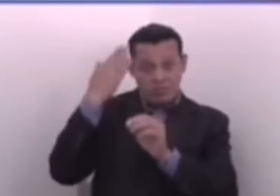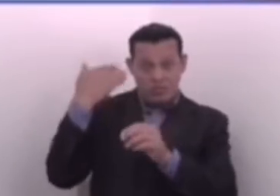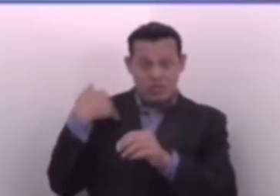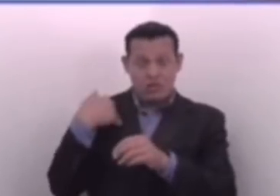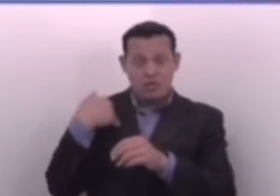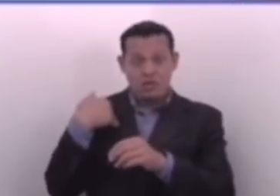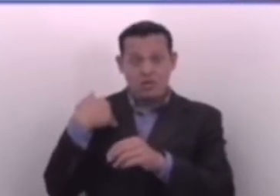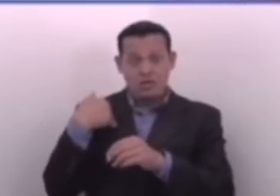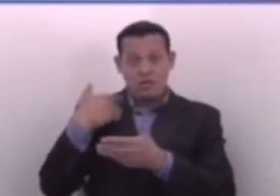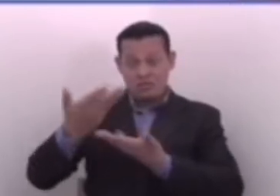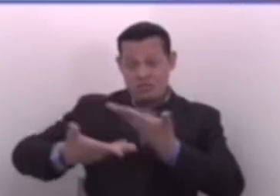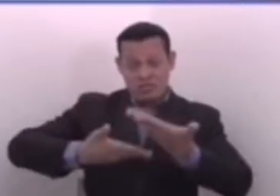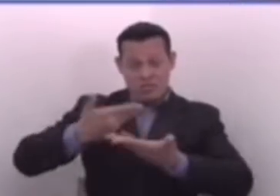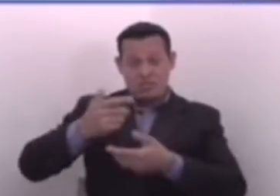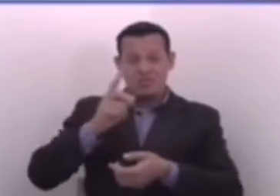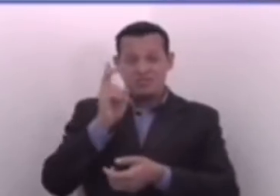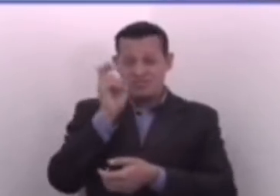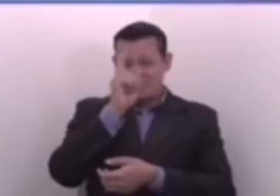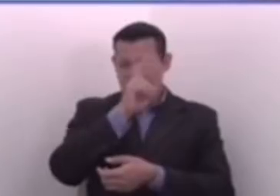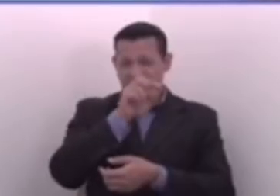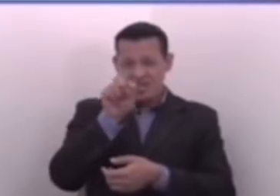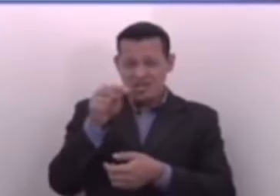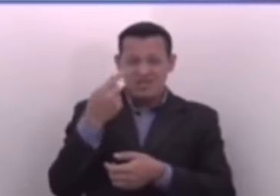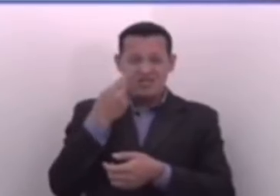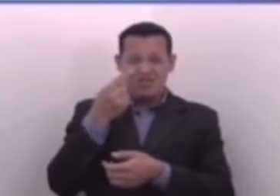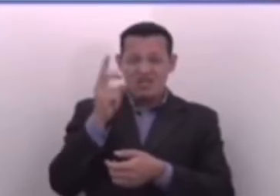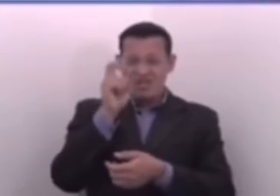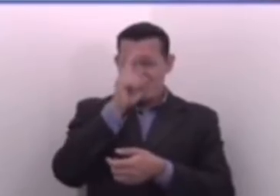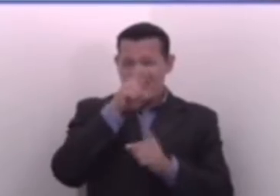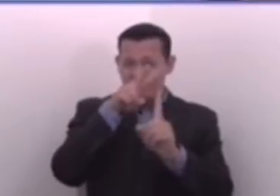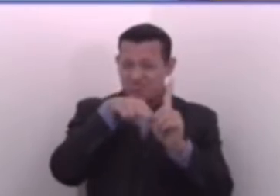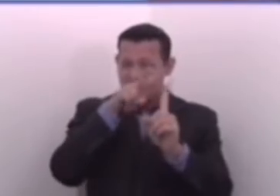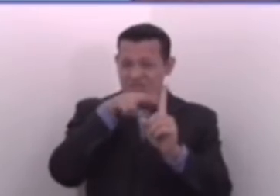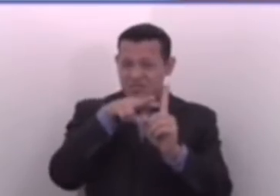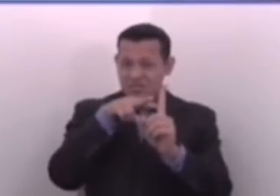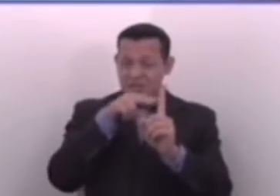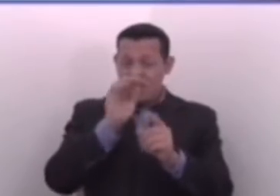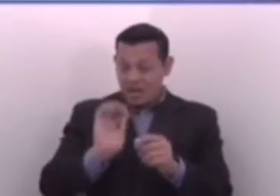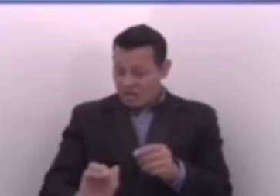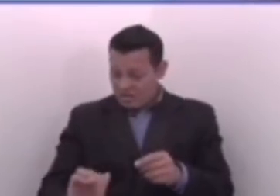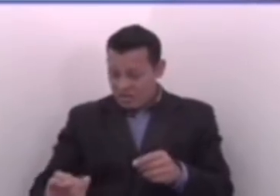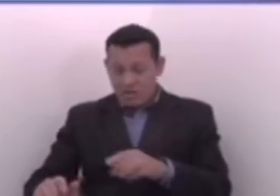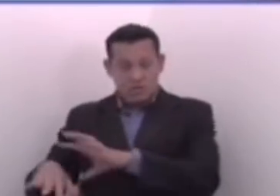por sospechas que se lleven a niños.